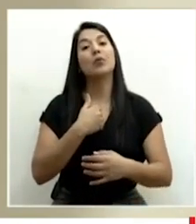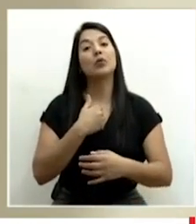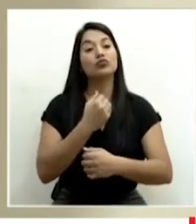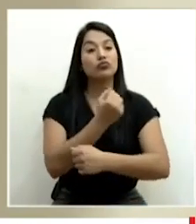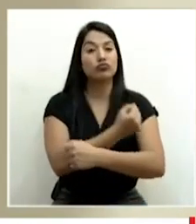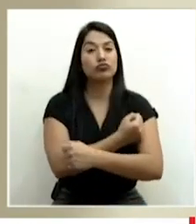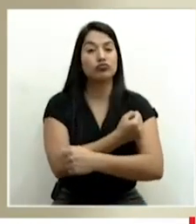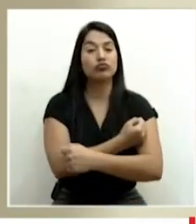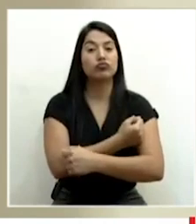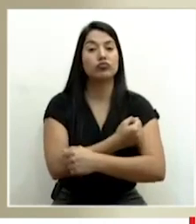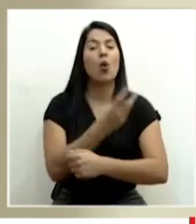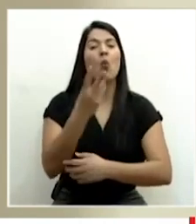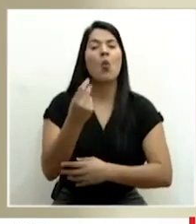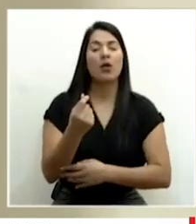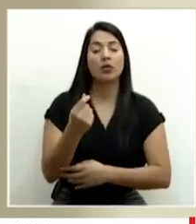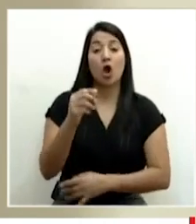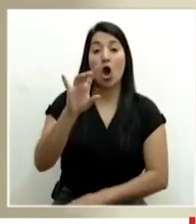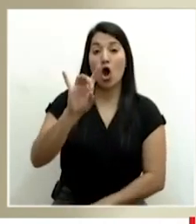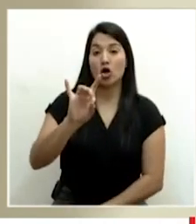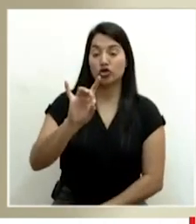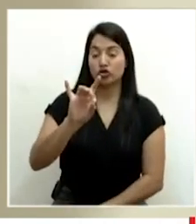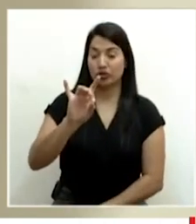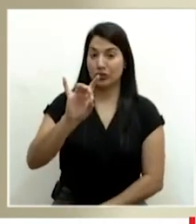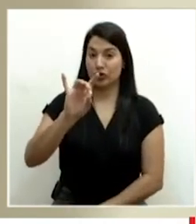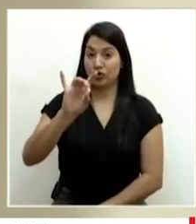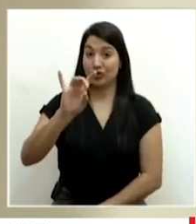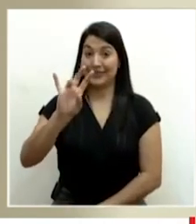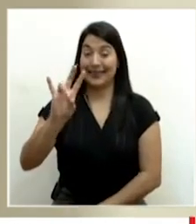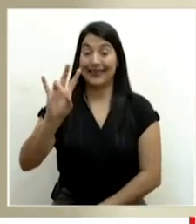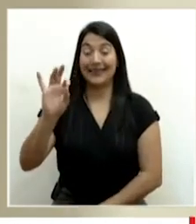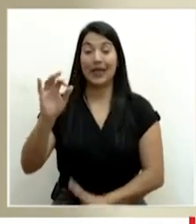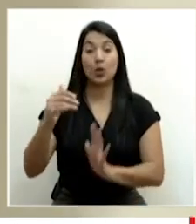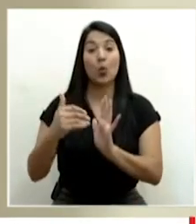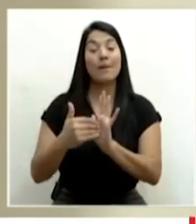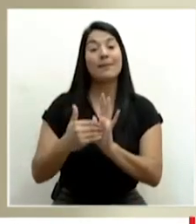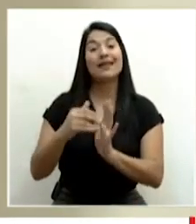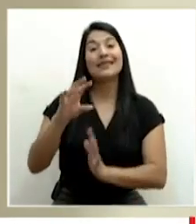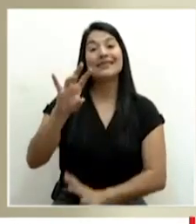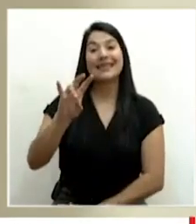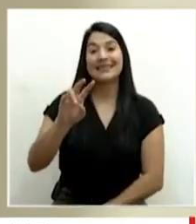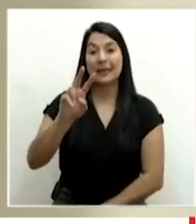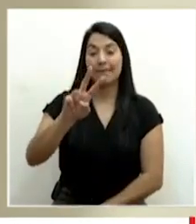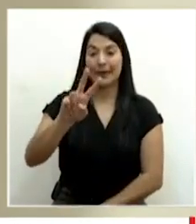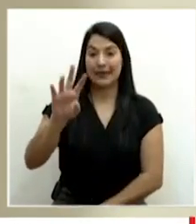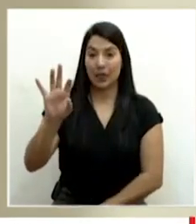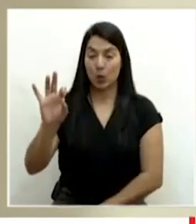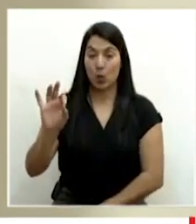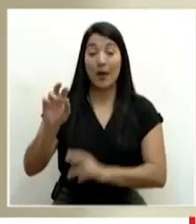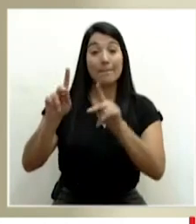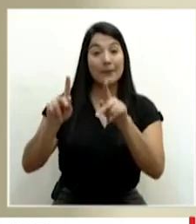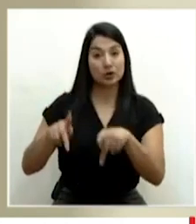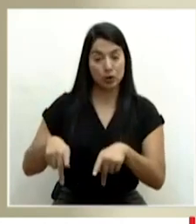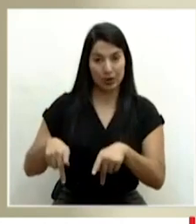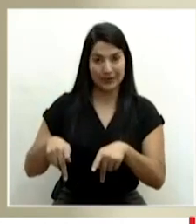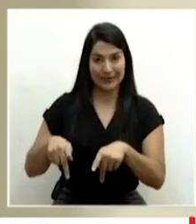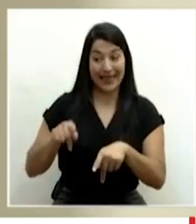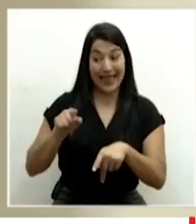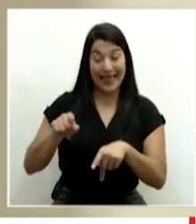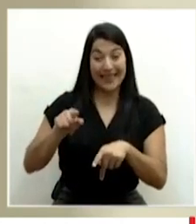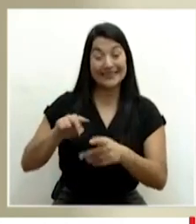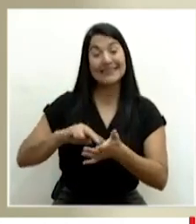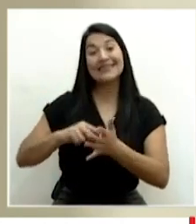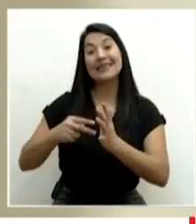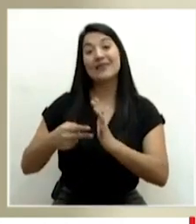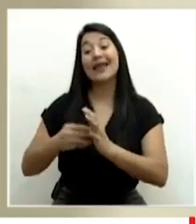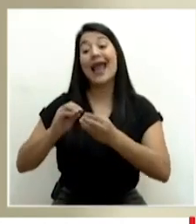ochocientos setenta y nueve mil setecientos veintinueve personas. O sea, esa es la cantidad de